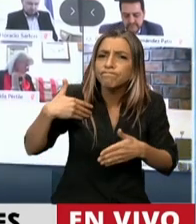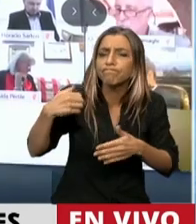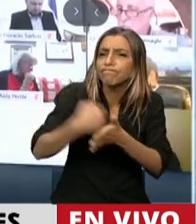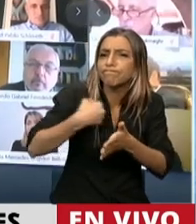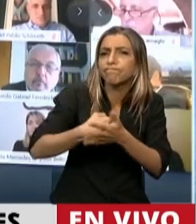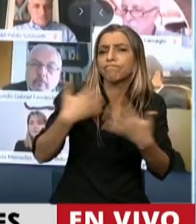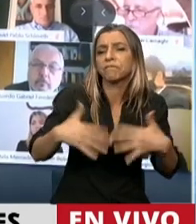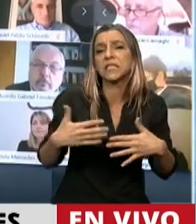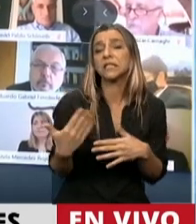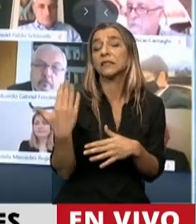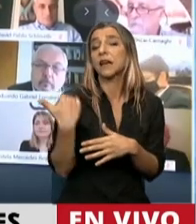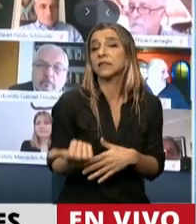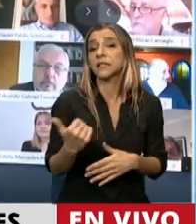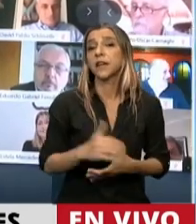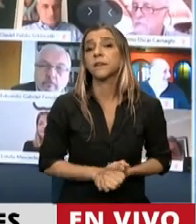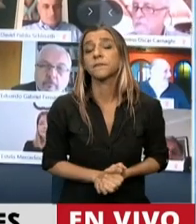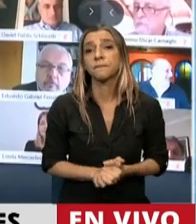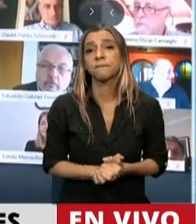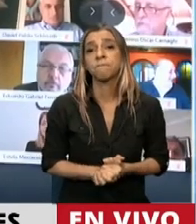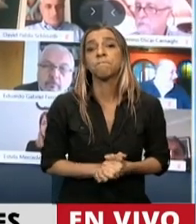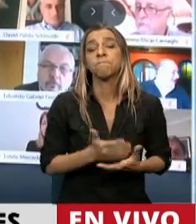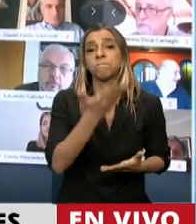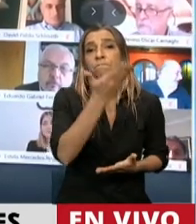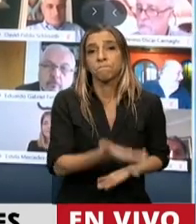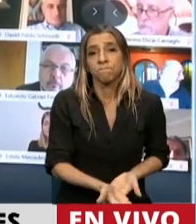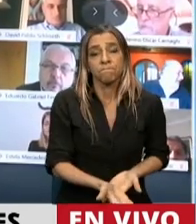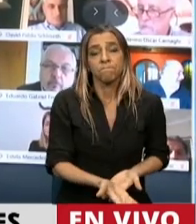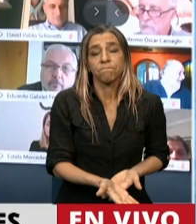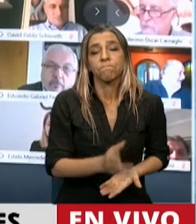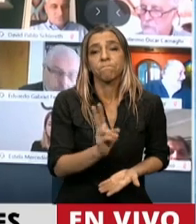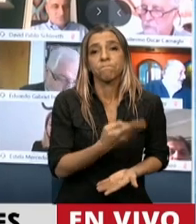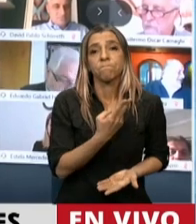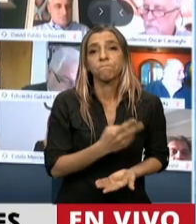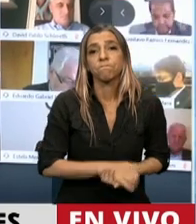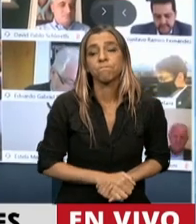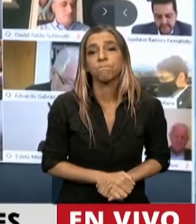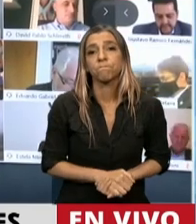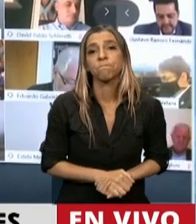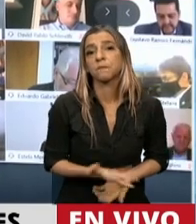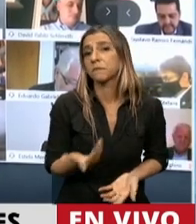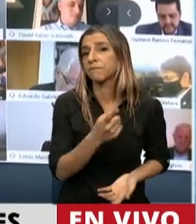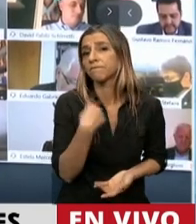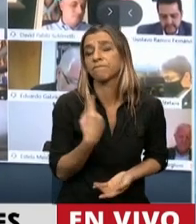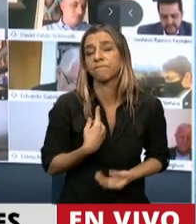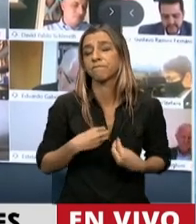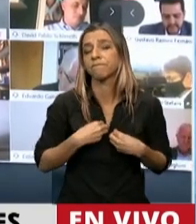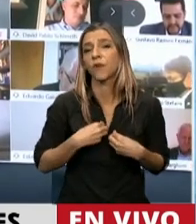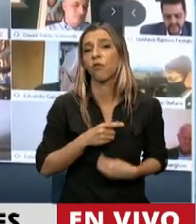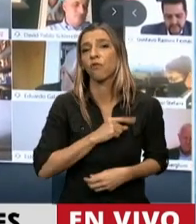dejado de asistir físicamente y no ha causado un profundo dolor,